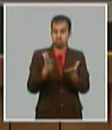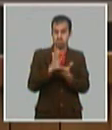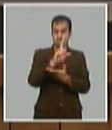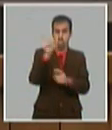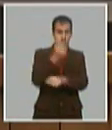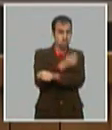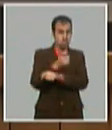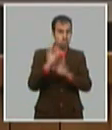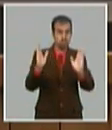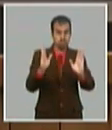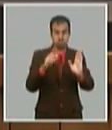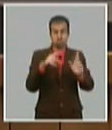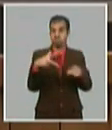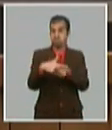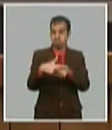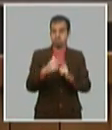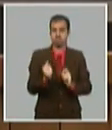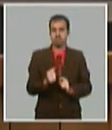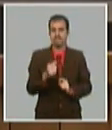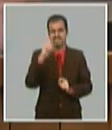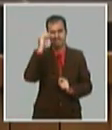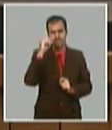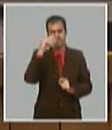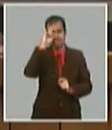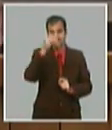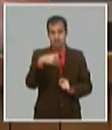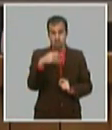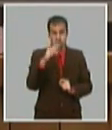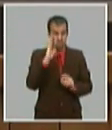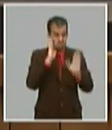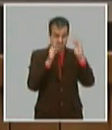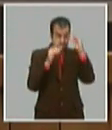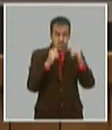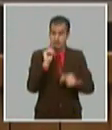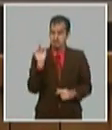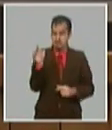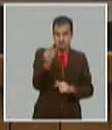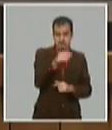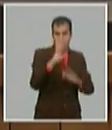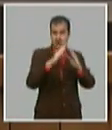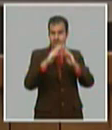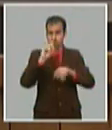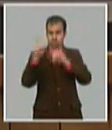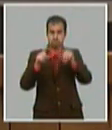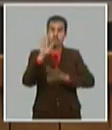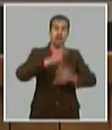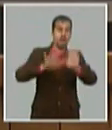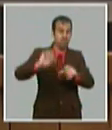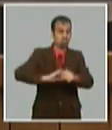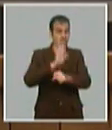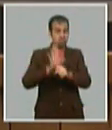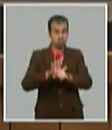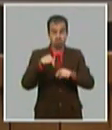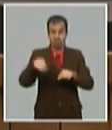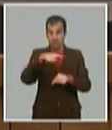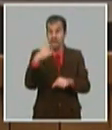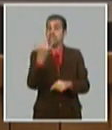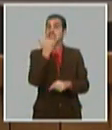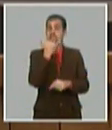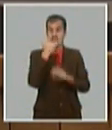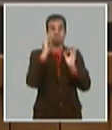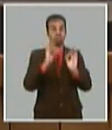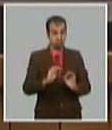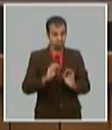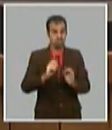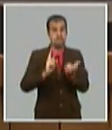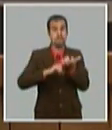suspende o limita la actividad de la salud para concentrarla en las pesquisas y en la atención a la COVID todo eso tiene un impacto en el producto interno